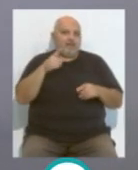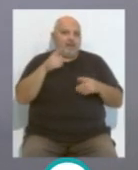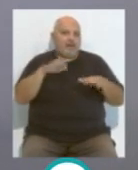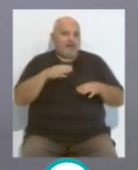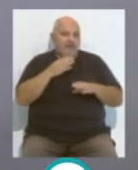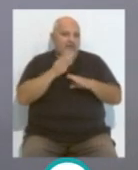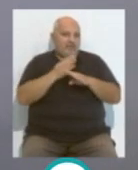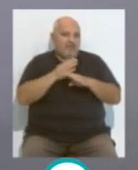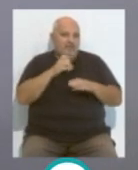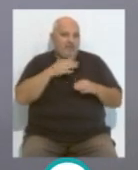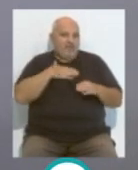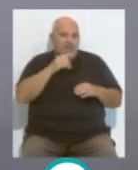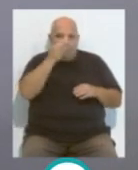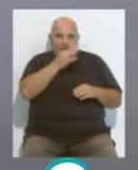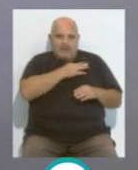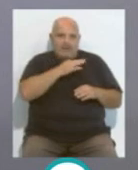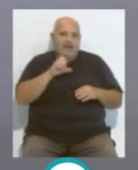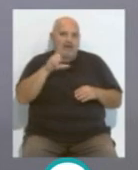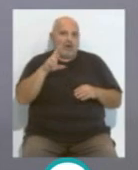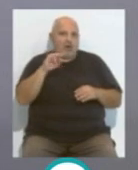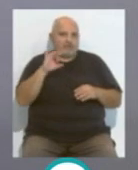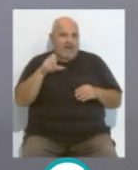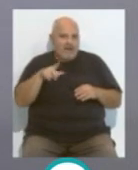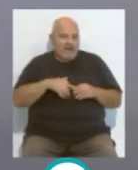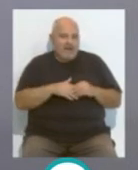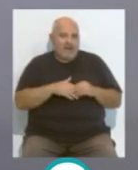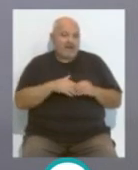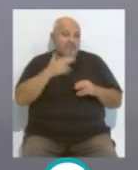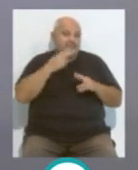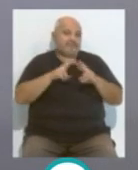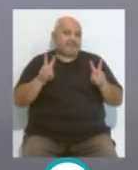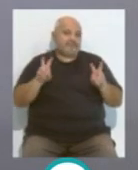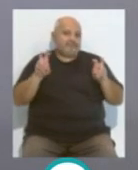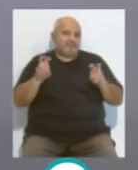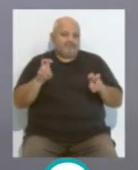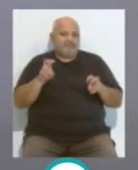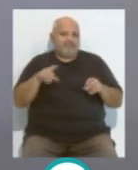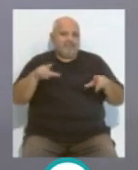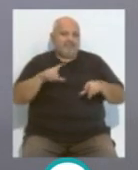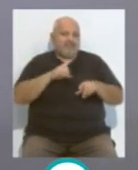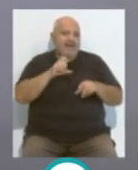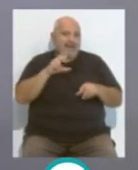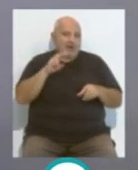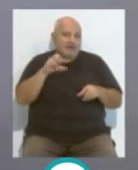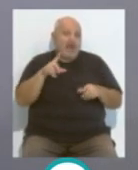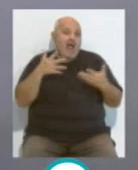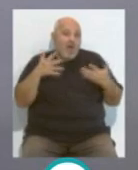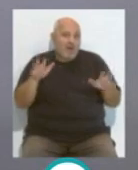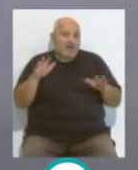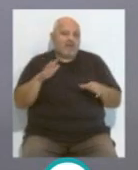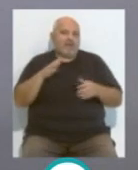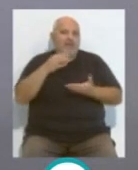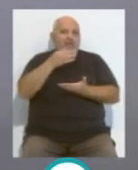el Cádiz en la localidad de Puerto Real, más conocidas como instalación deportiva del Rosal, aunque se llaman